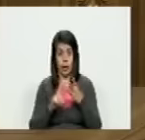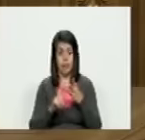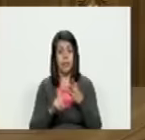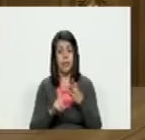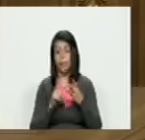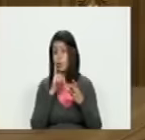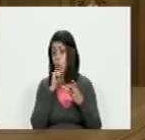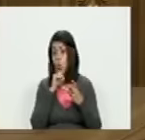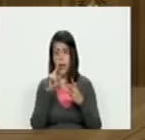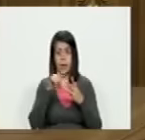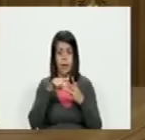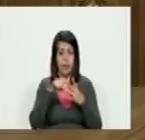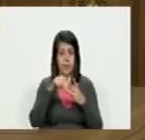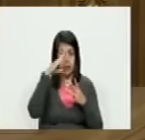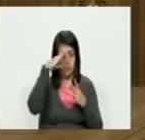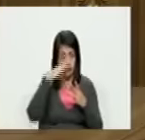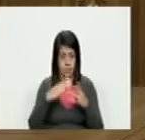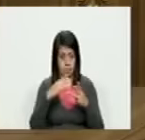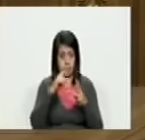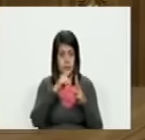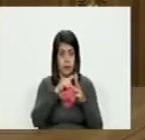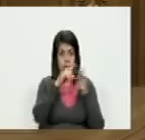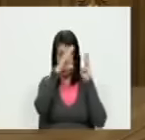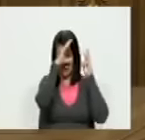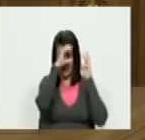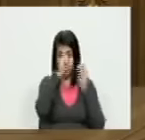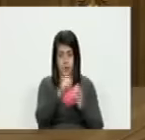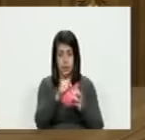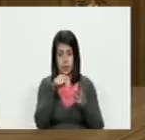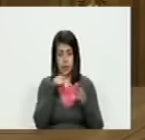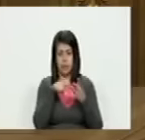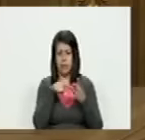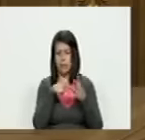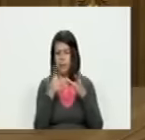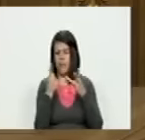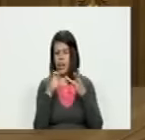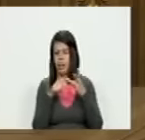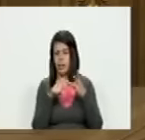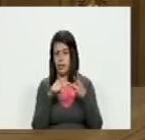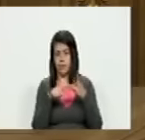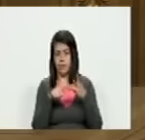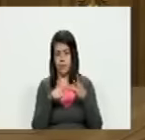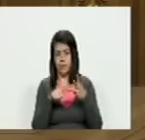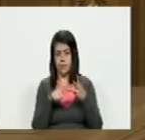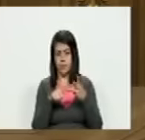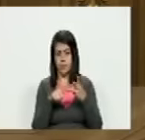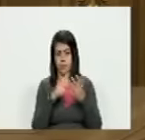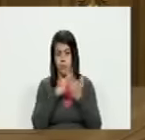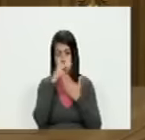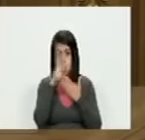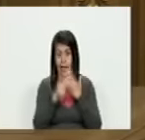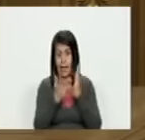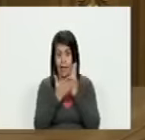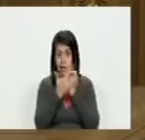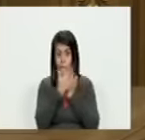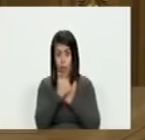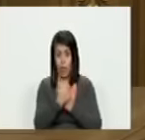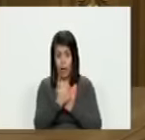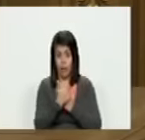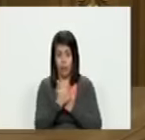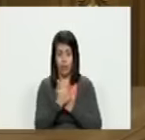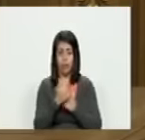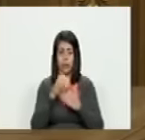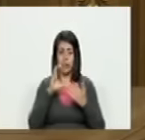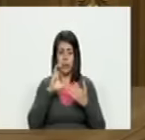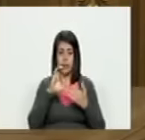los casos donde no podemos usar ni la opción diplomática ni la opción militar las operaciones encubiertas entonces está la